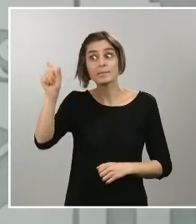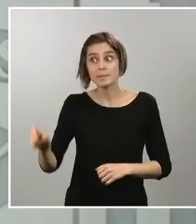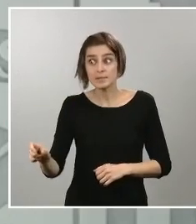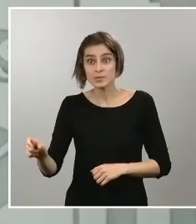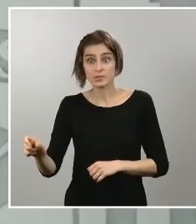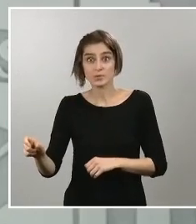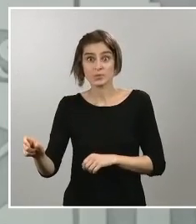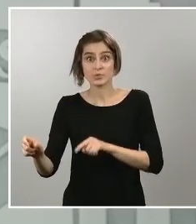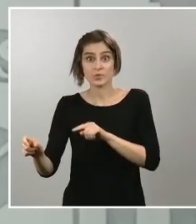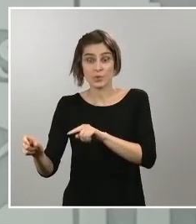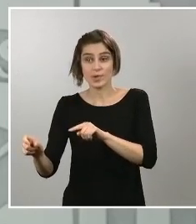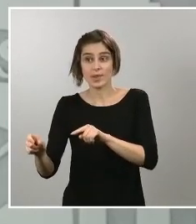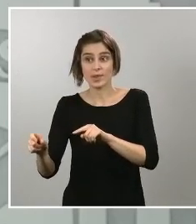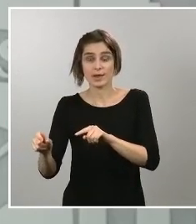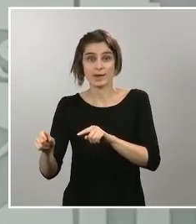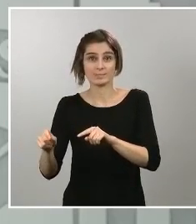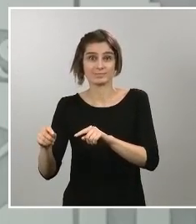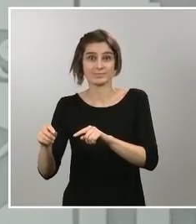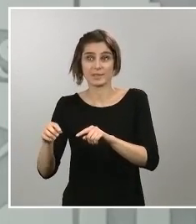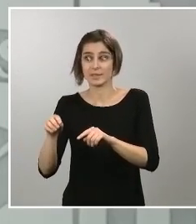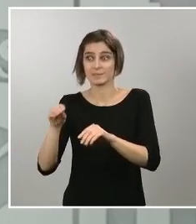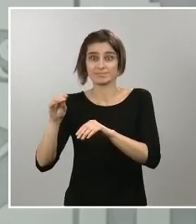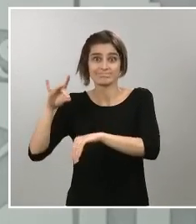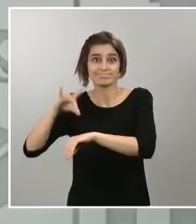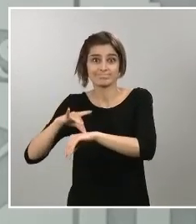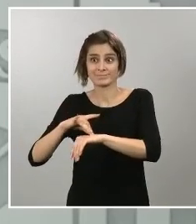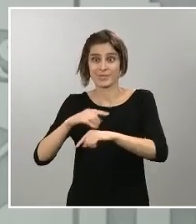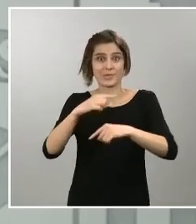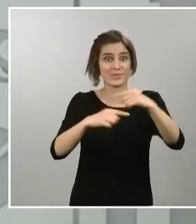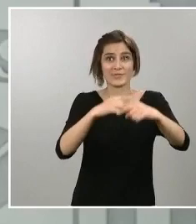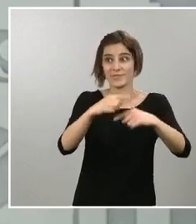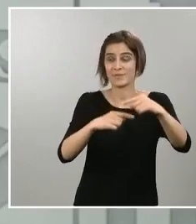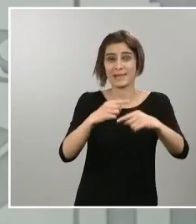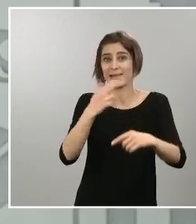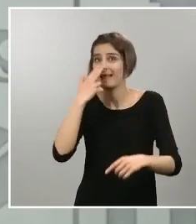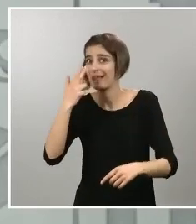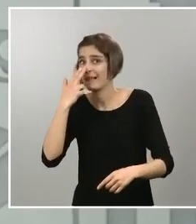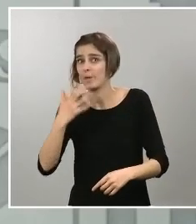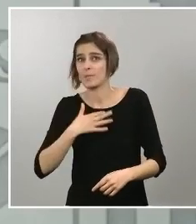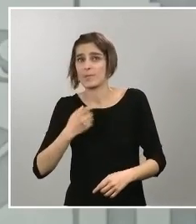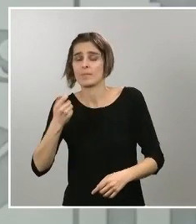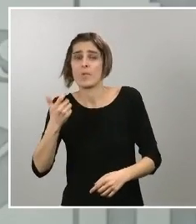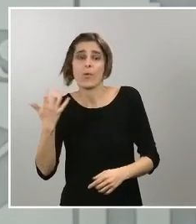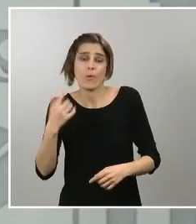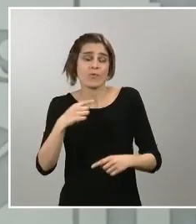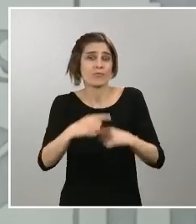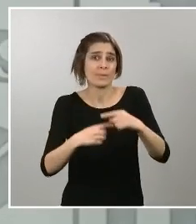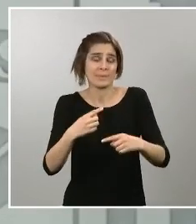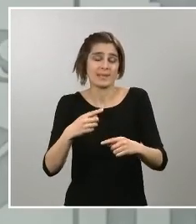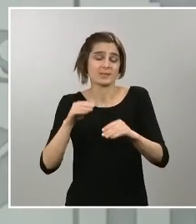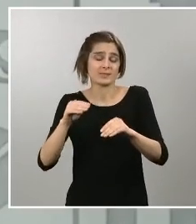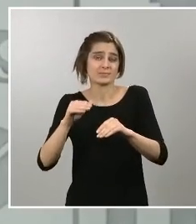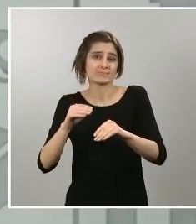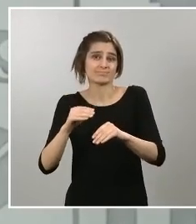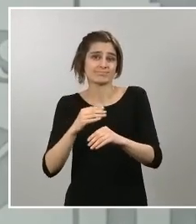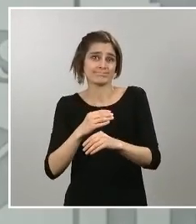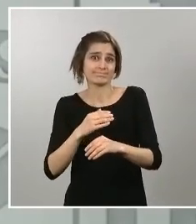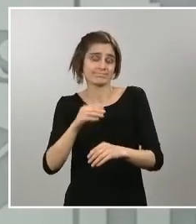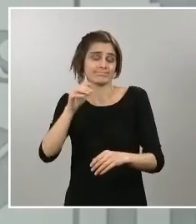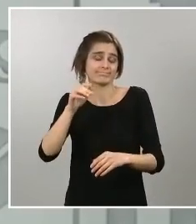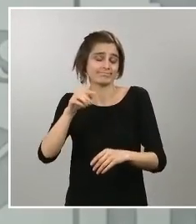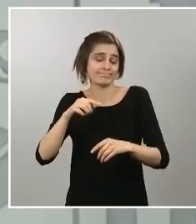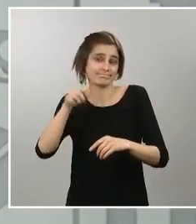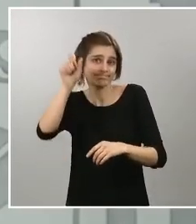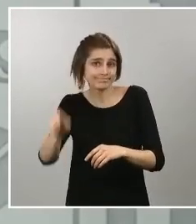o que han sufrido la muerte de un ser querido. Yo quiero decirles que todo el país está con vosotros y quiero además